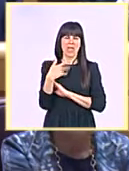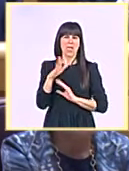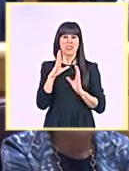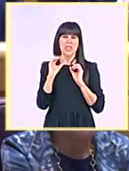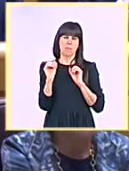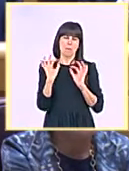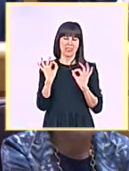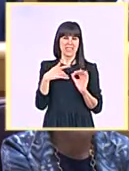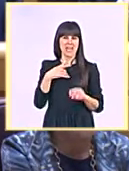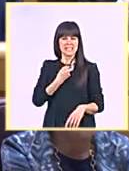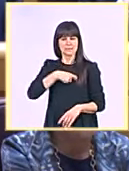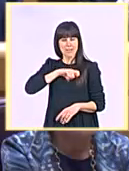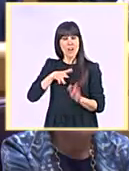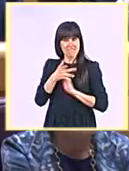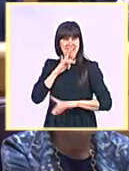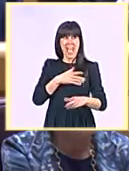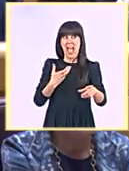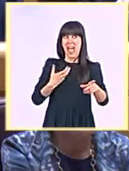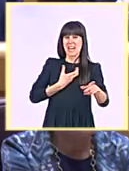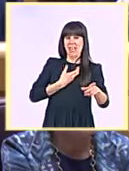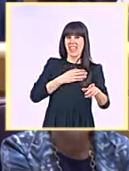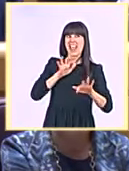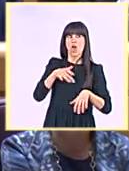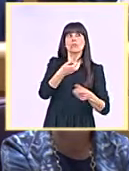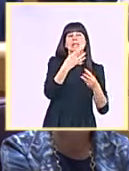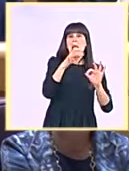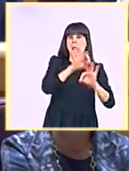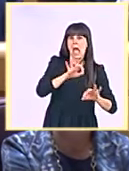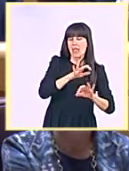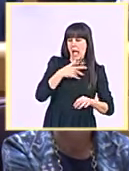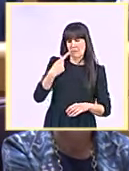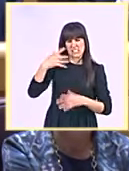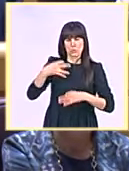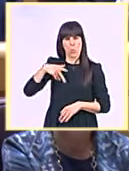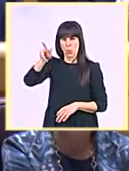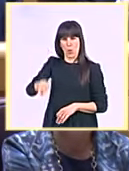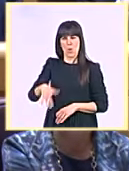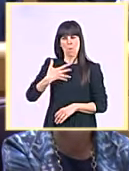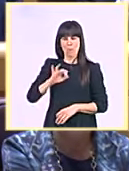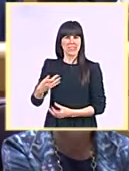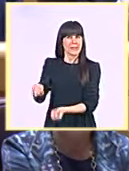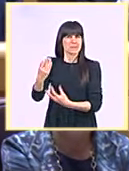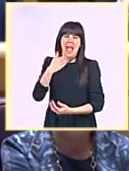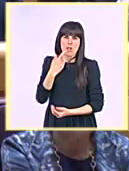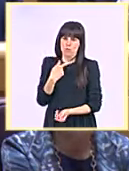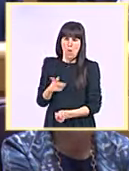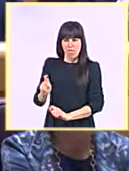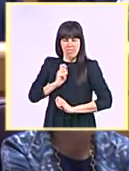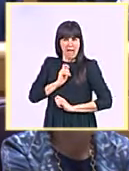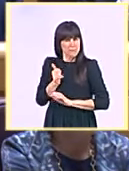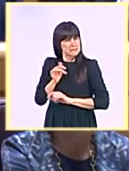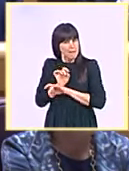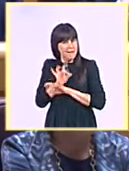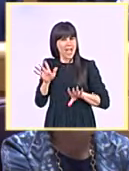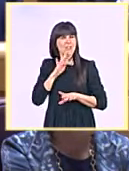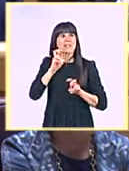cuenta nada, usted, estoy seguro, que puede arrojar algo de luz sobre el viaje que el alcalde de León y su